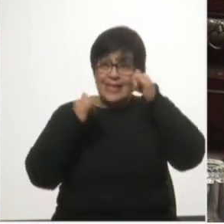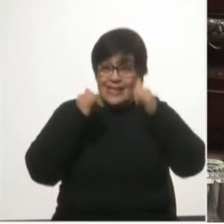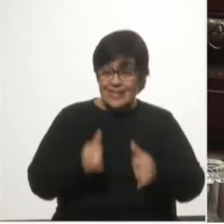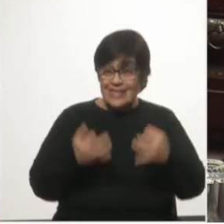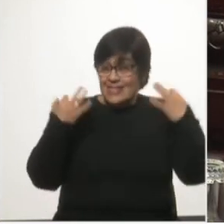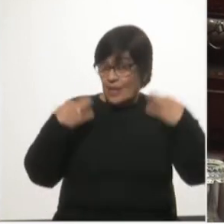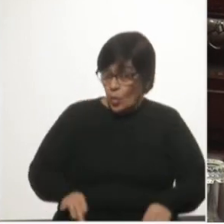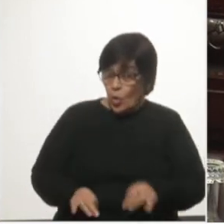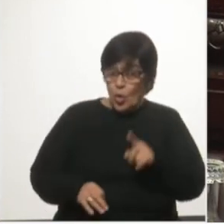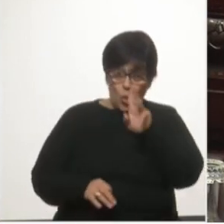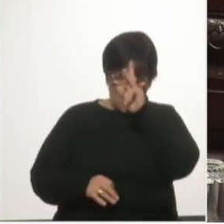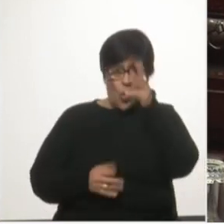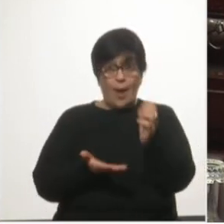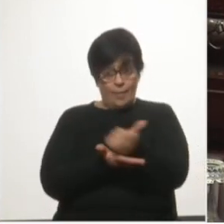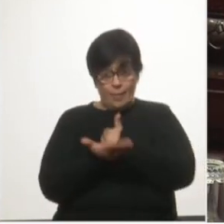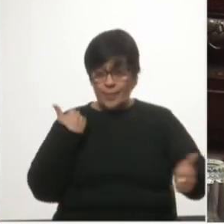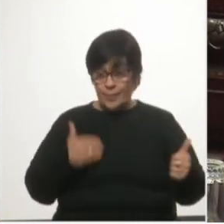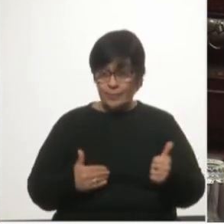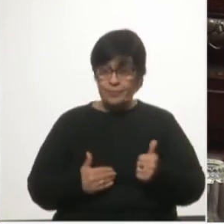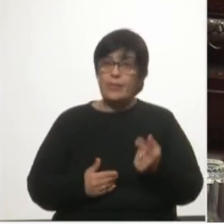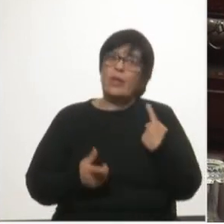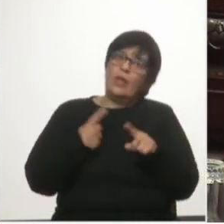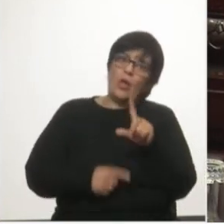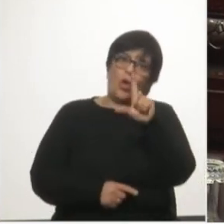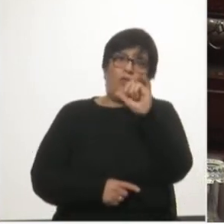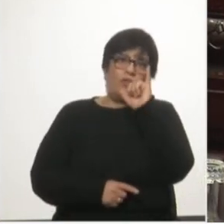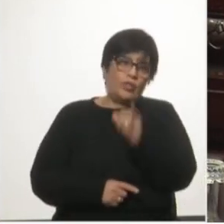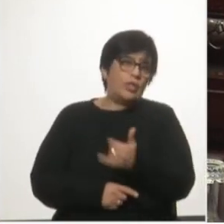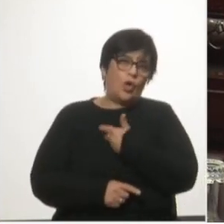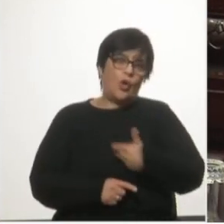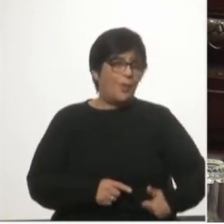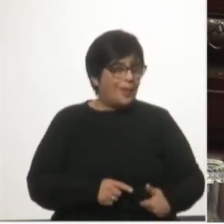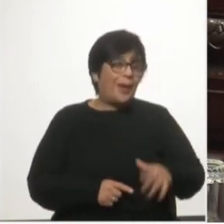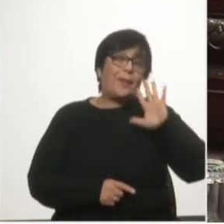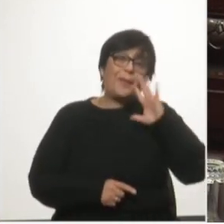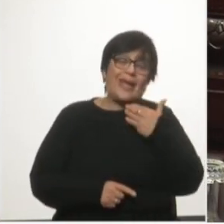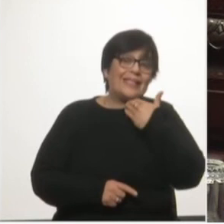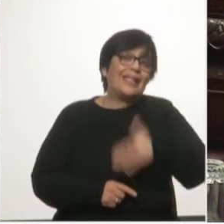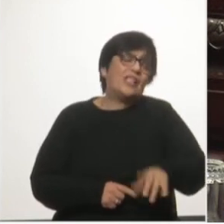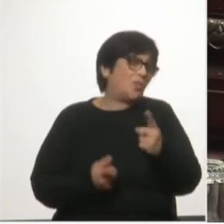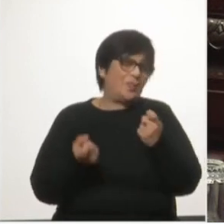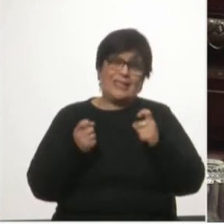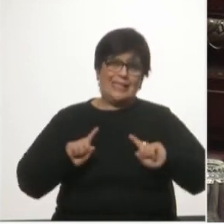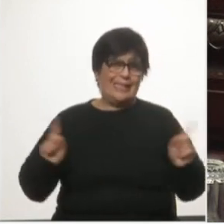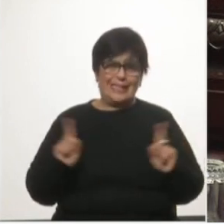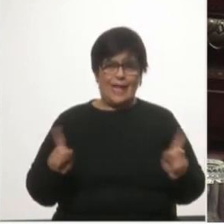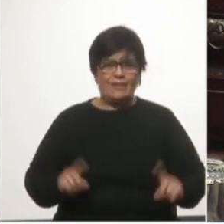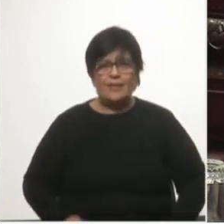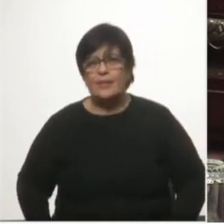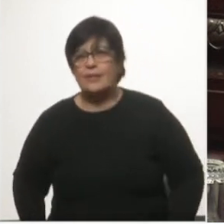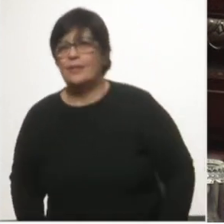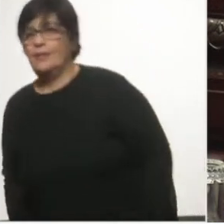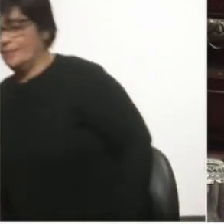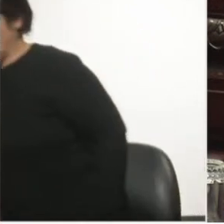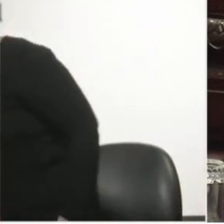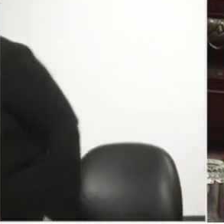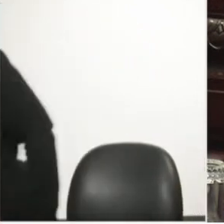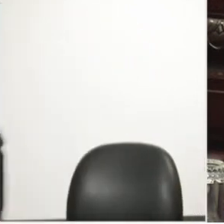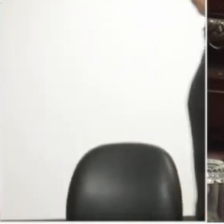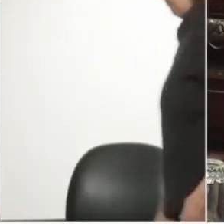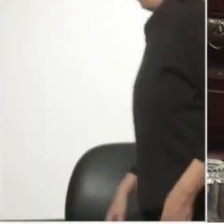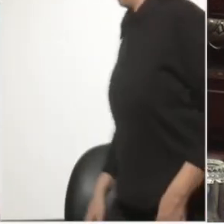conveniencia para el país pues evidentemente el gobierno entendió que no era necesario señora